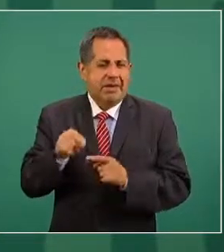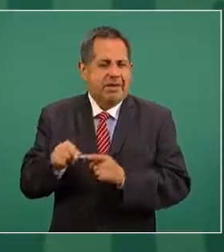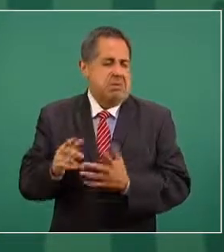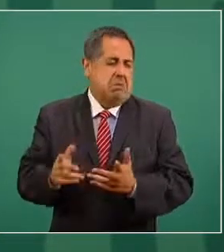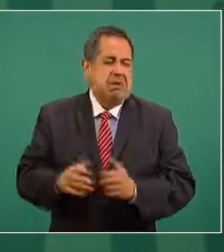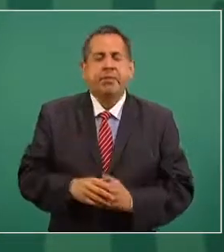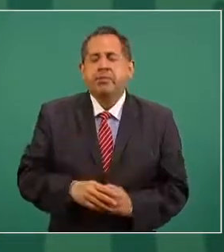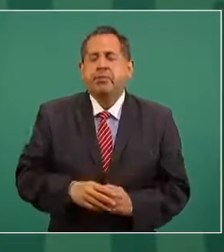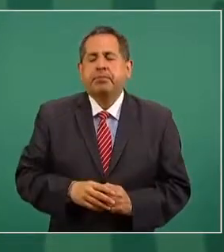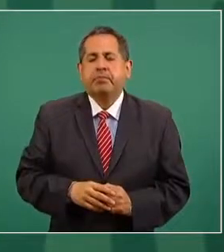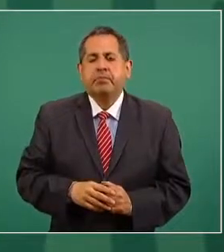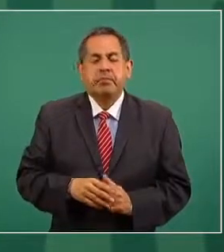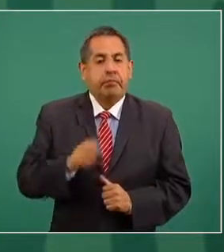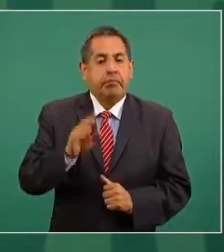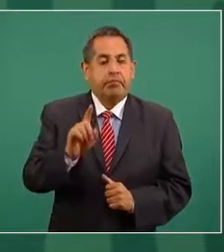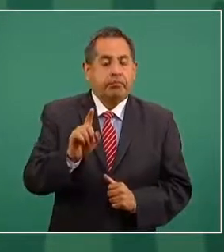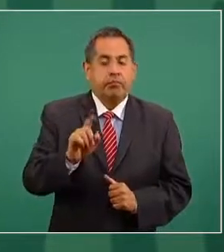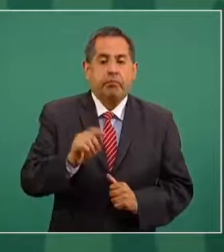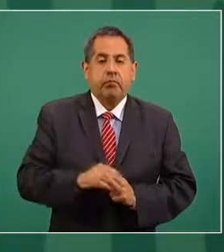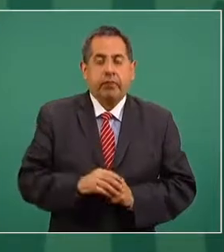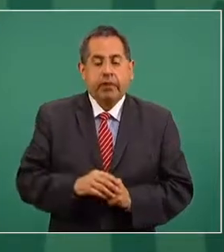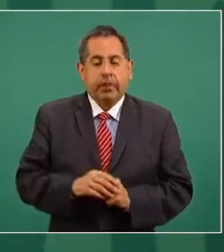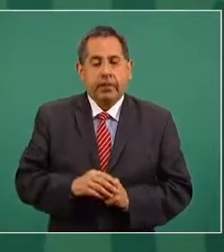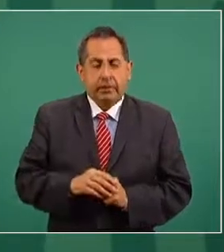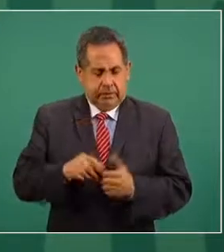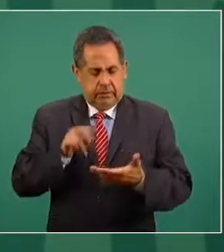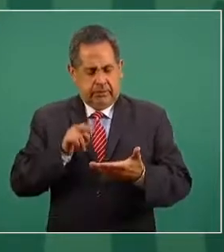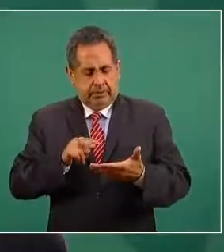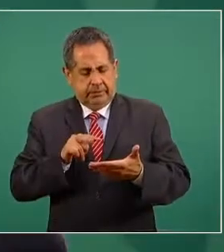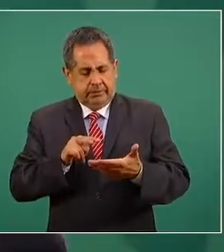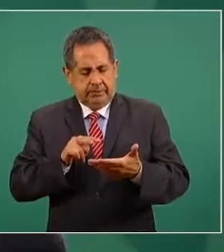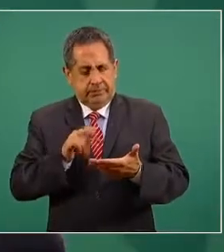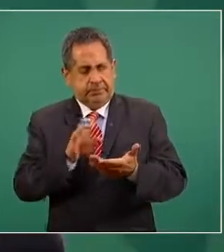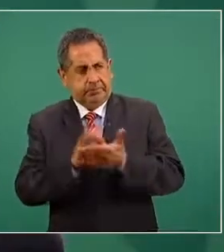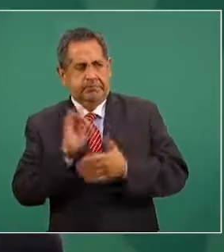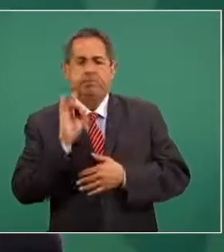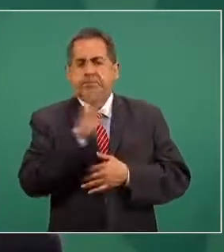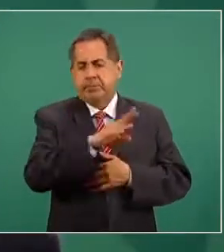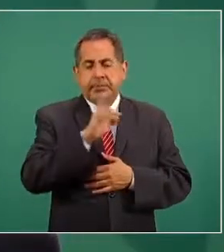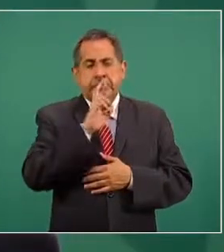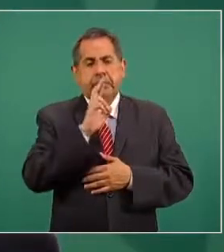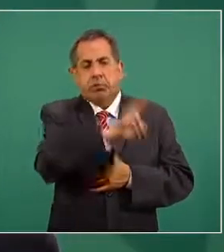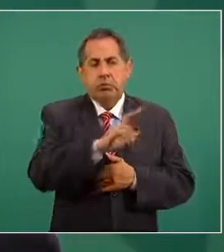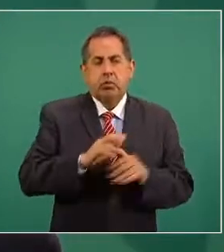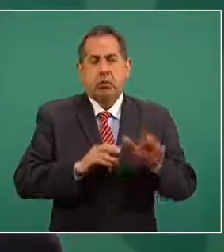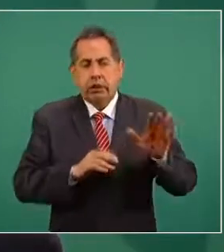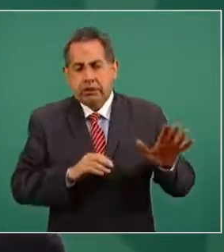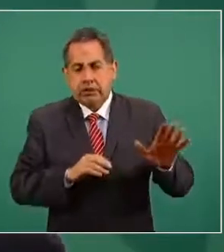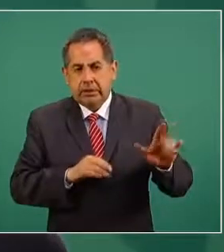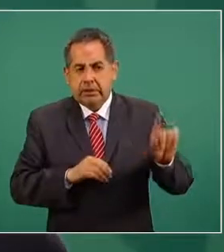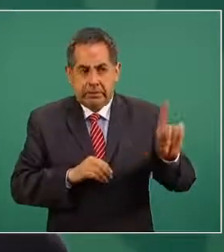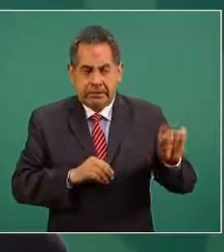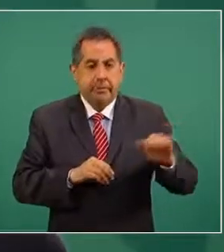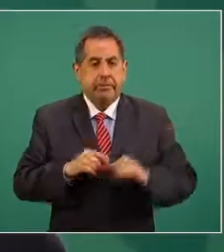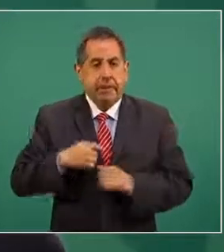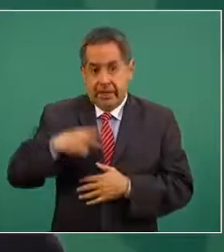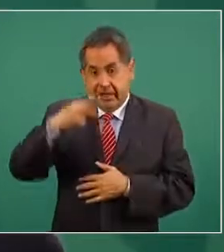¿qué fue lo que manifestamos ahí los testimonios? Decir, bueno, mira, en México